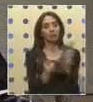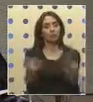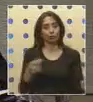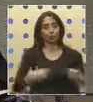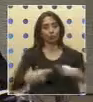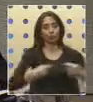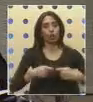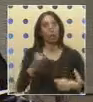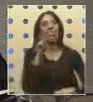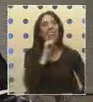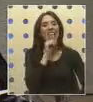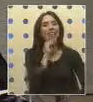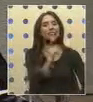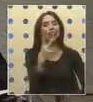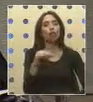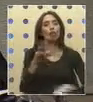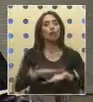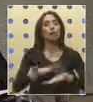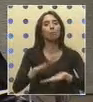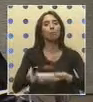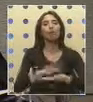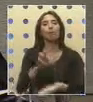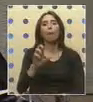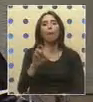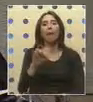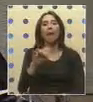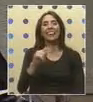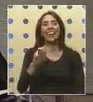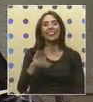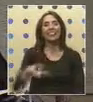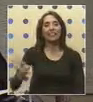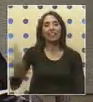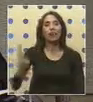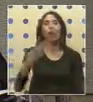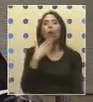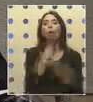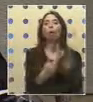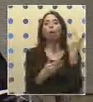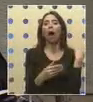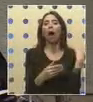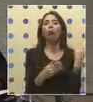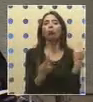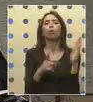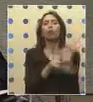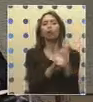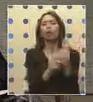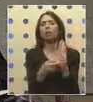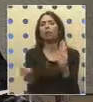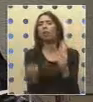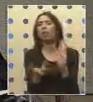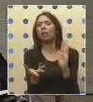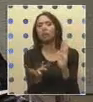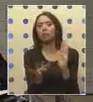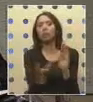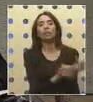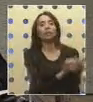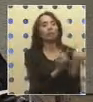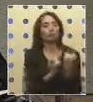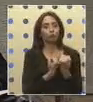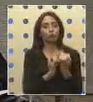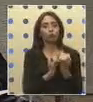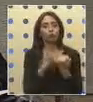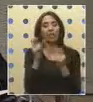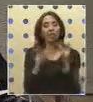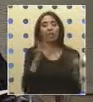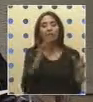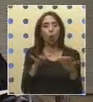cuentan con permisos y patentes para operar y en caso afirmativo desde cuándo y bajo qué amparo legal ocurre. Y para que informe bajo qué títulos los locatarios